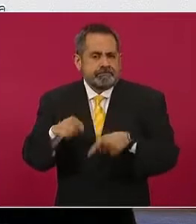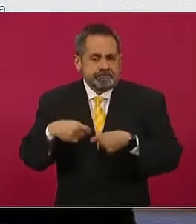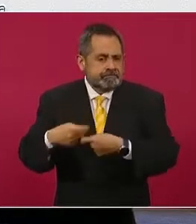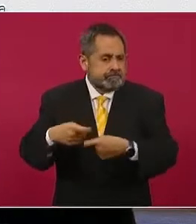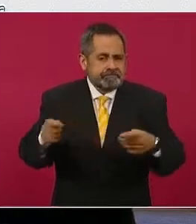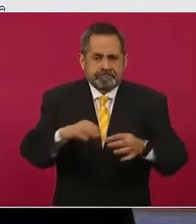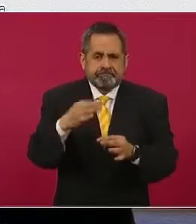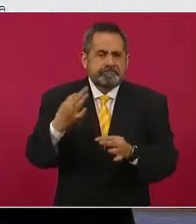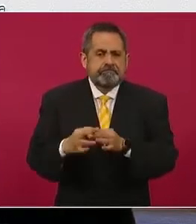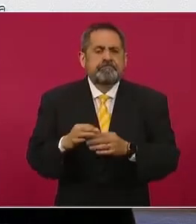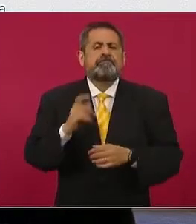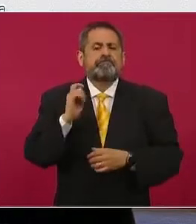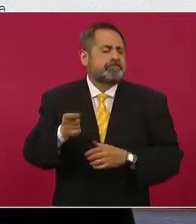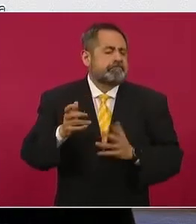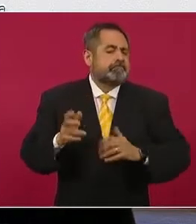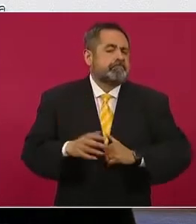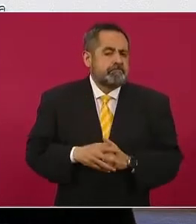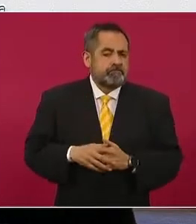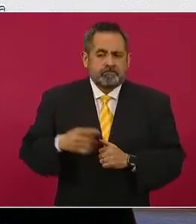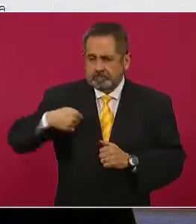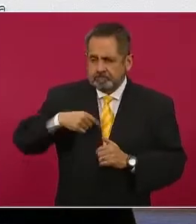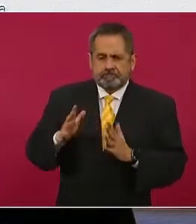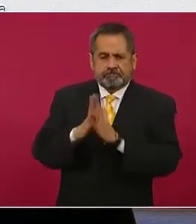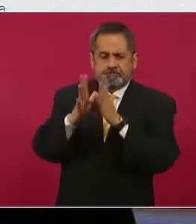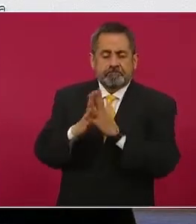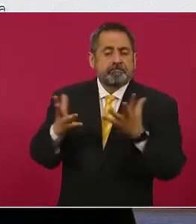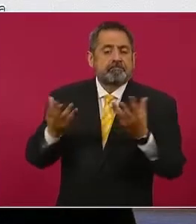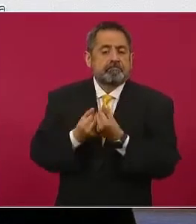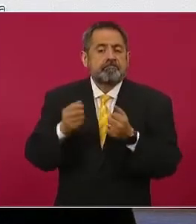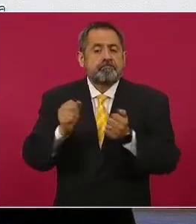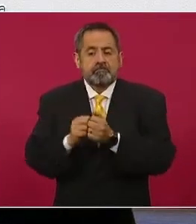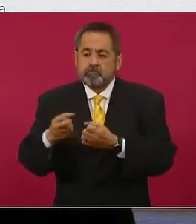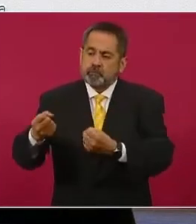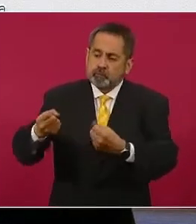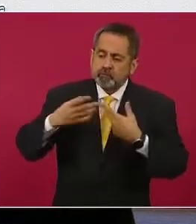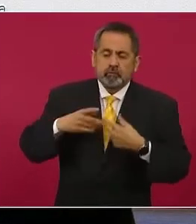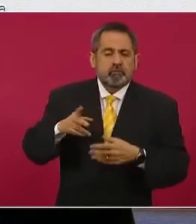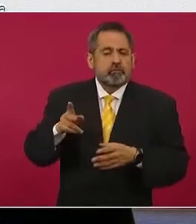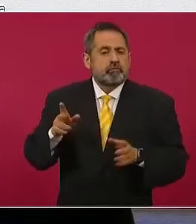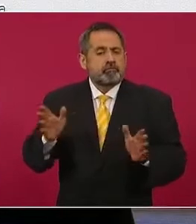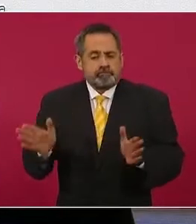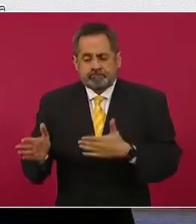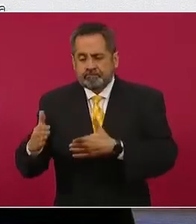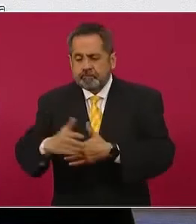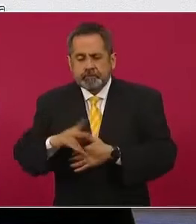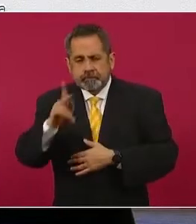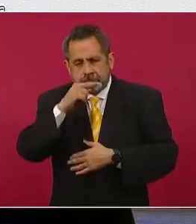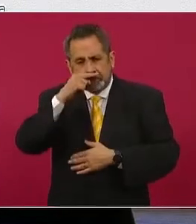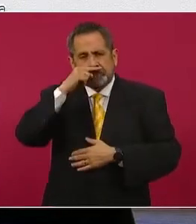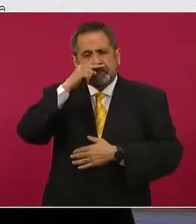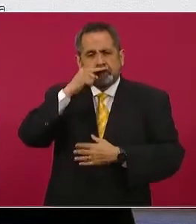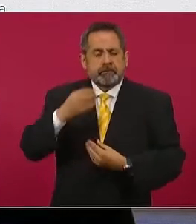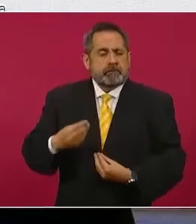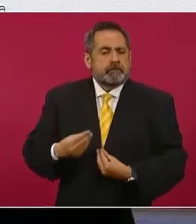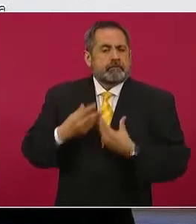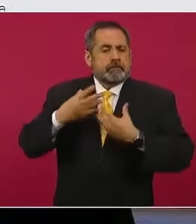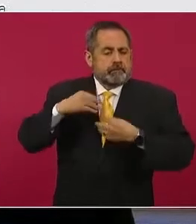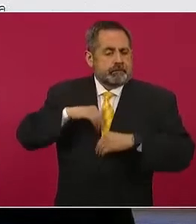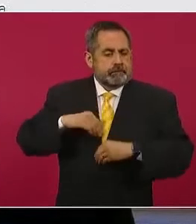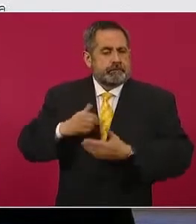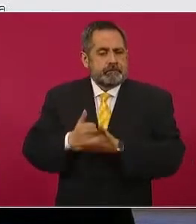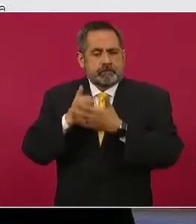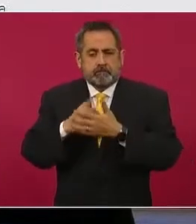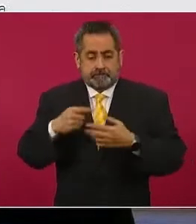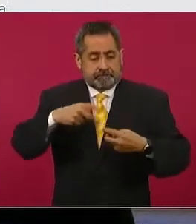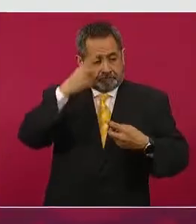que tuvimos colaboración y donaciones, ventiladores, equipo de protección, medicamentos y vacunas. Y estamos produciendo